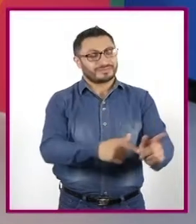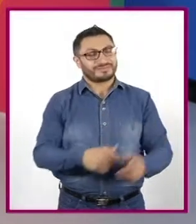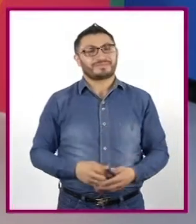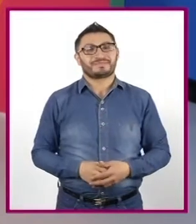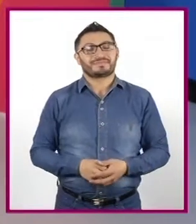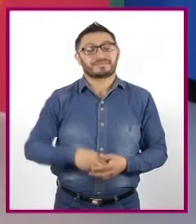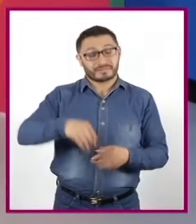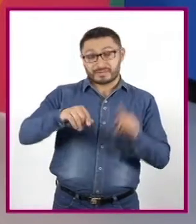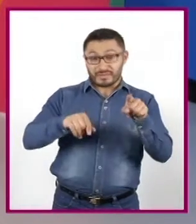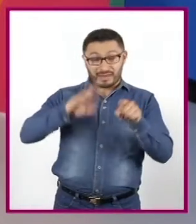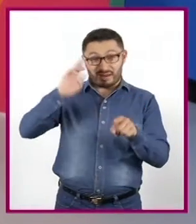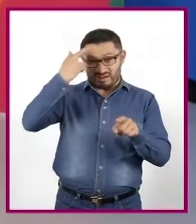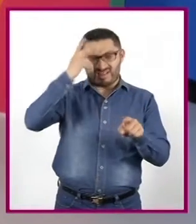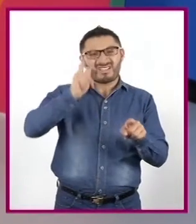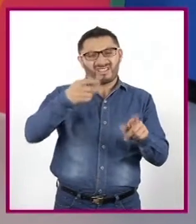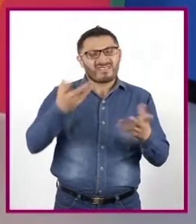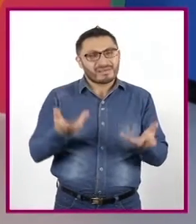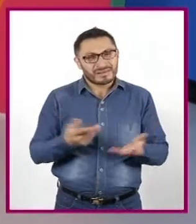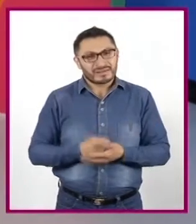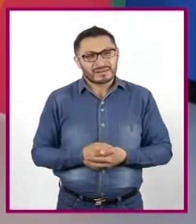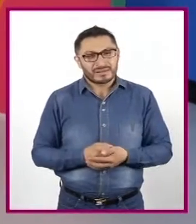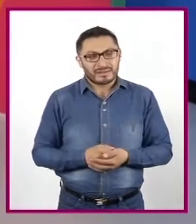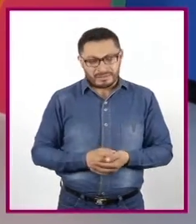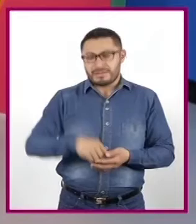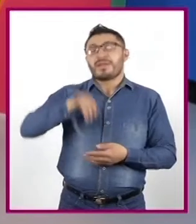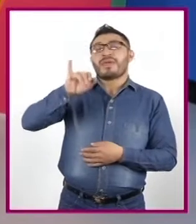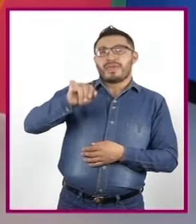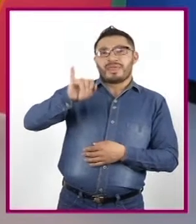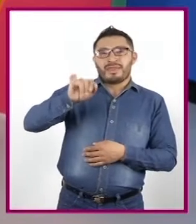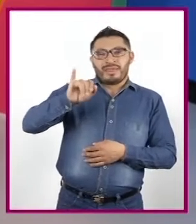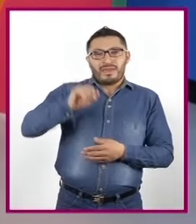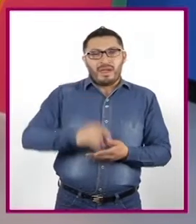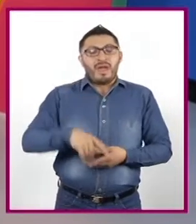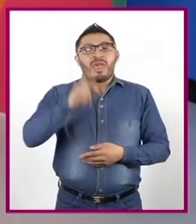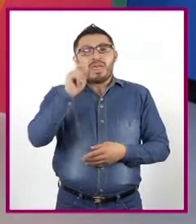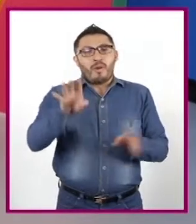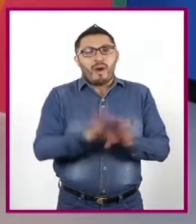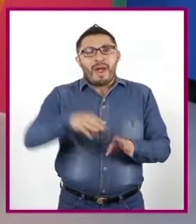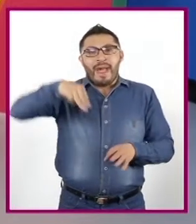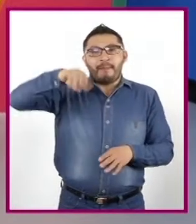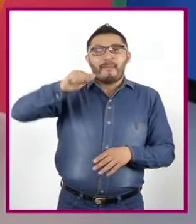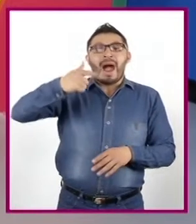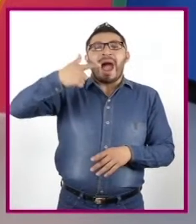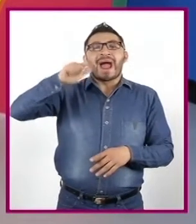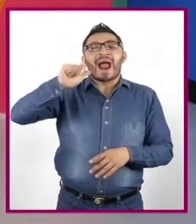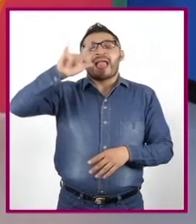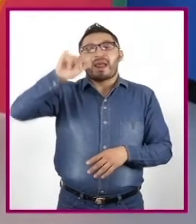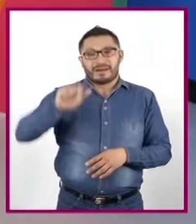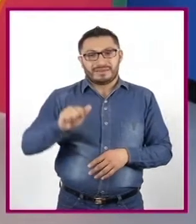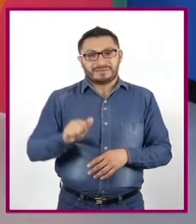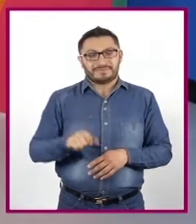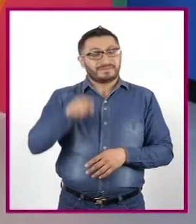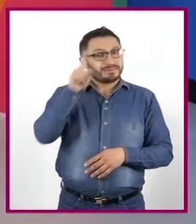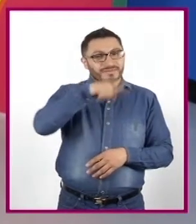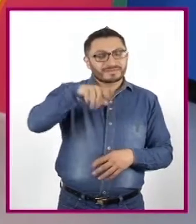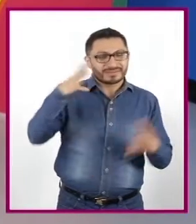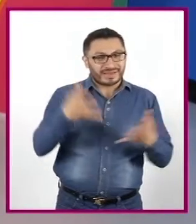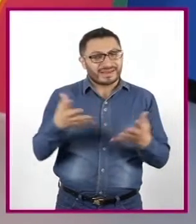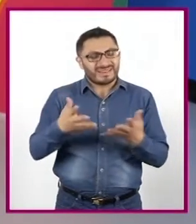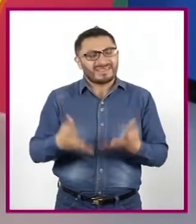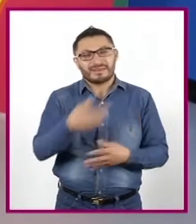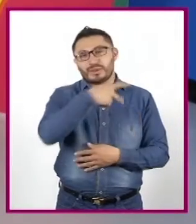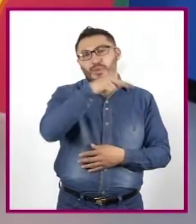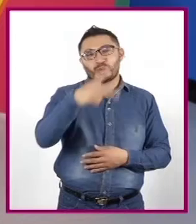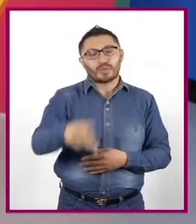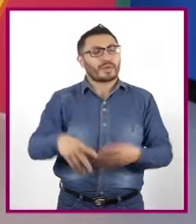¿se acuerdan quién es? ¡Ah, claro! ¡Es Magali! Por supuesto que ustedes han creado sus